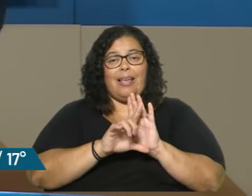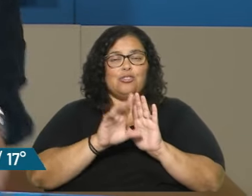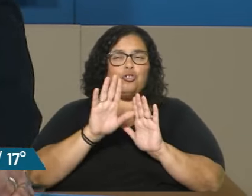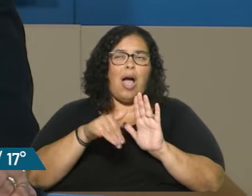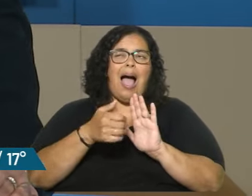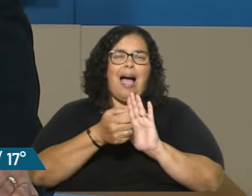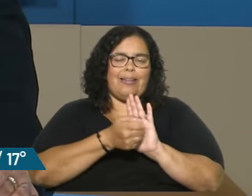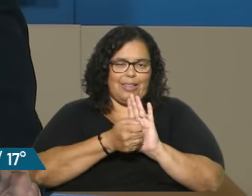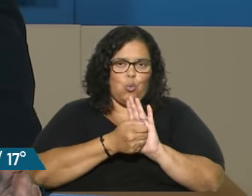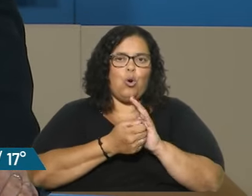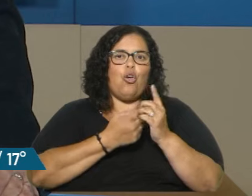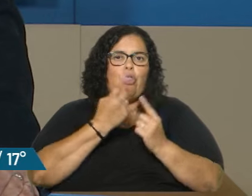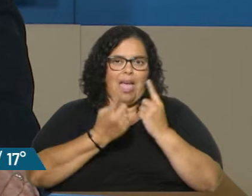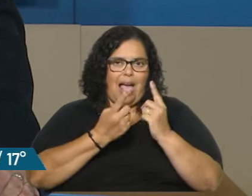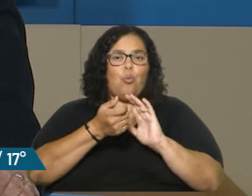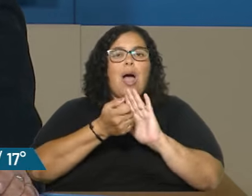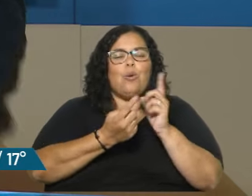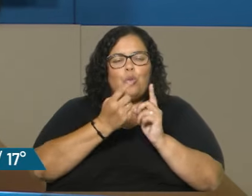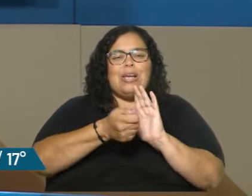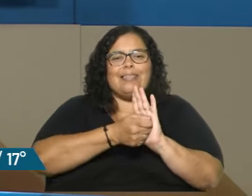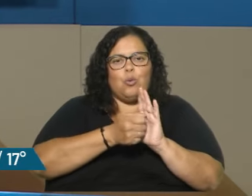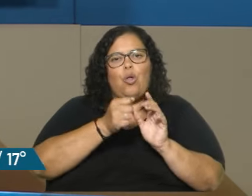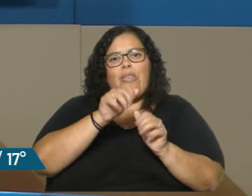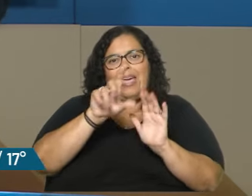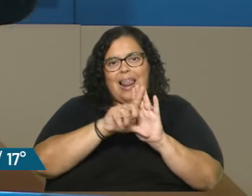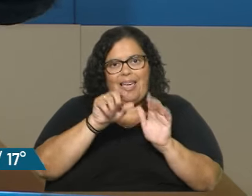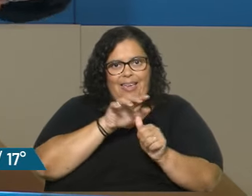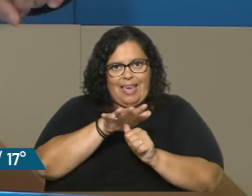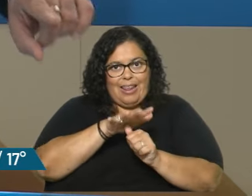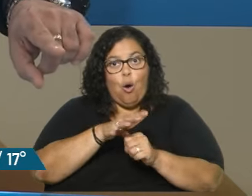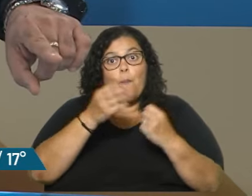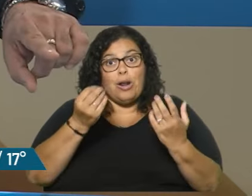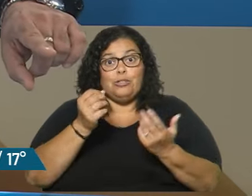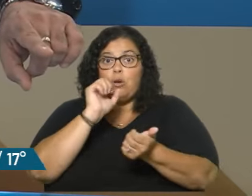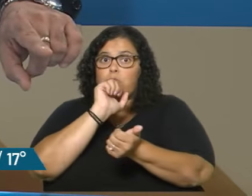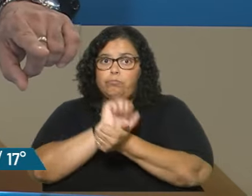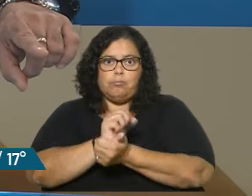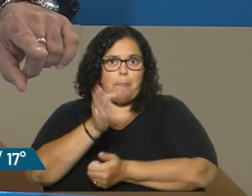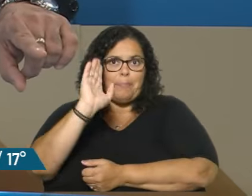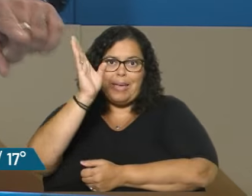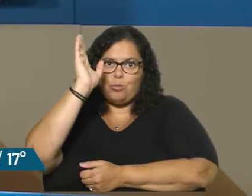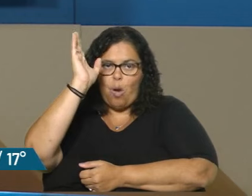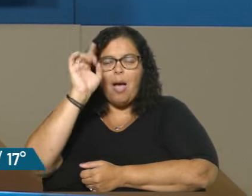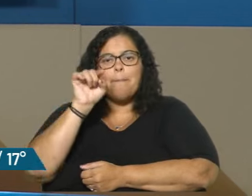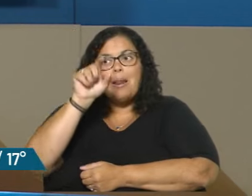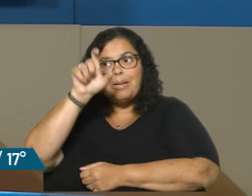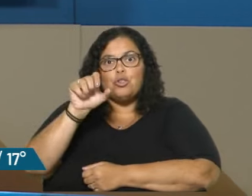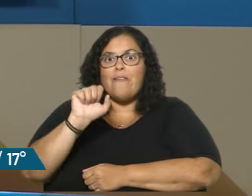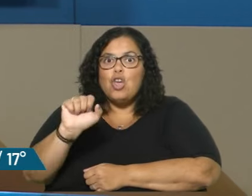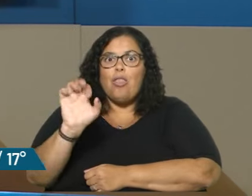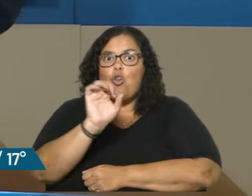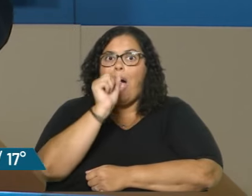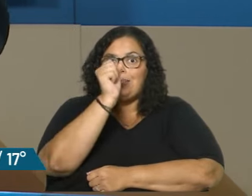artículos, ¿verdad? Por eso vuelvo a repetir, ¿viste, no? Cadena perpetua al violador, al asesino.